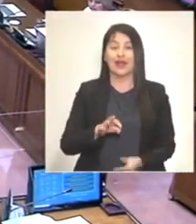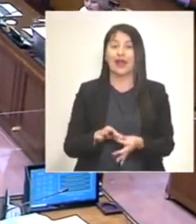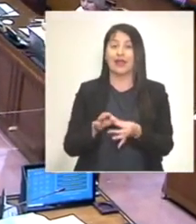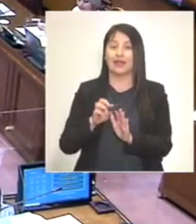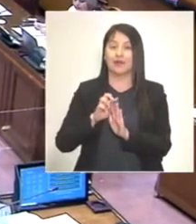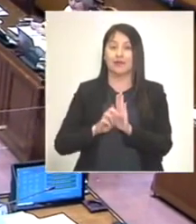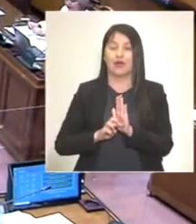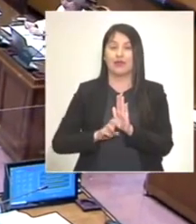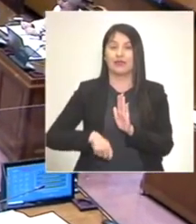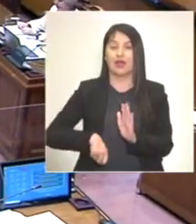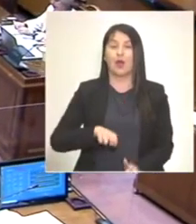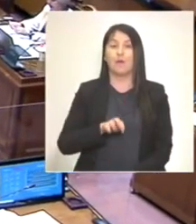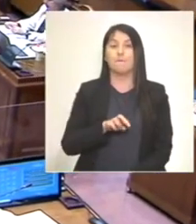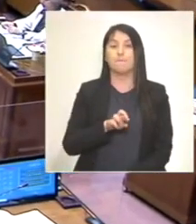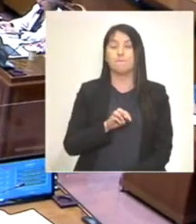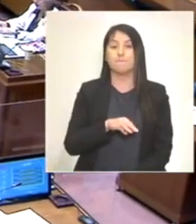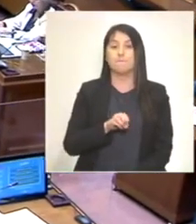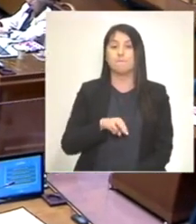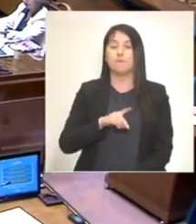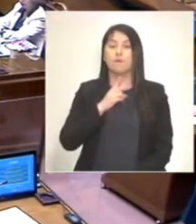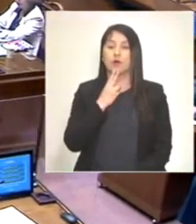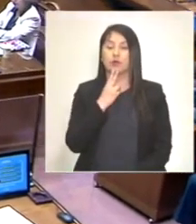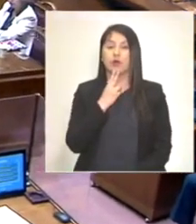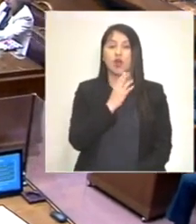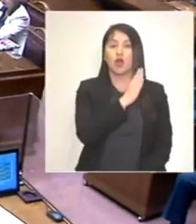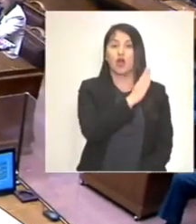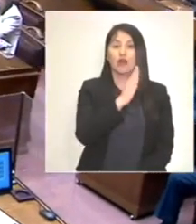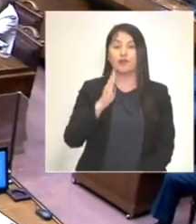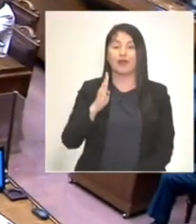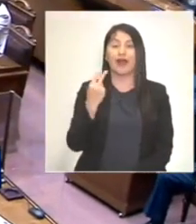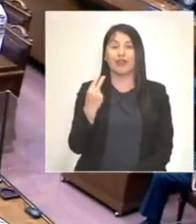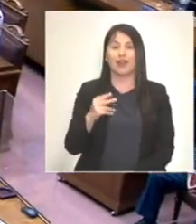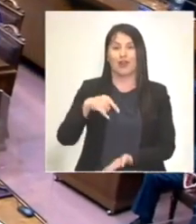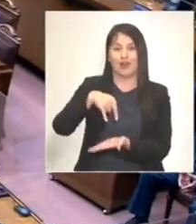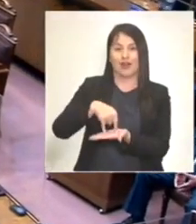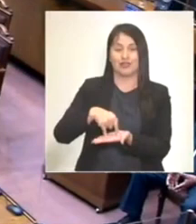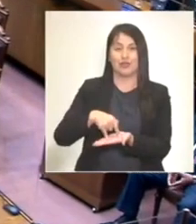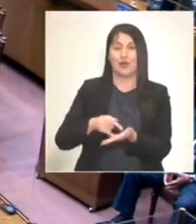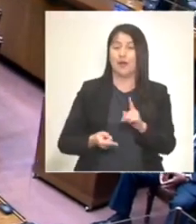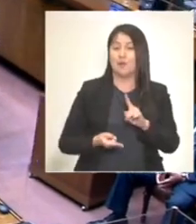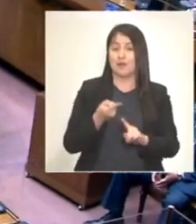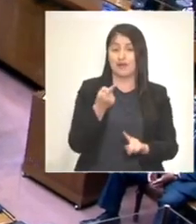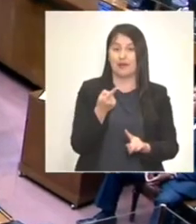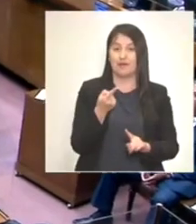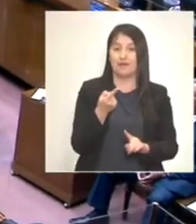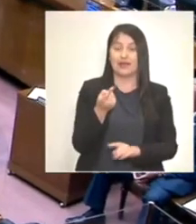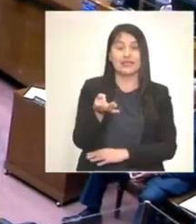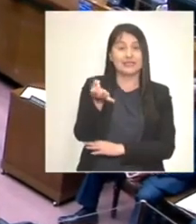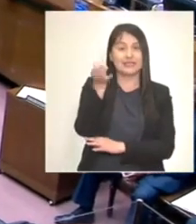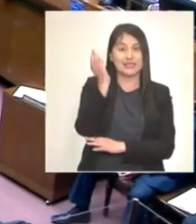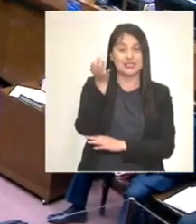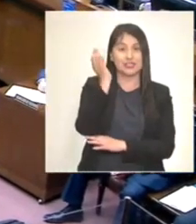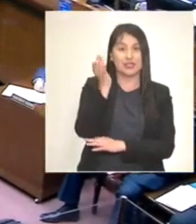diputado don Pedro Montmont y fue llamada Biblioteca del Congreso por primera vez en la sesión primera